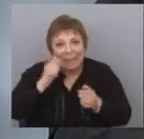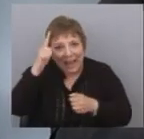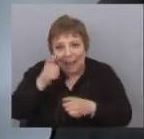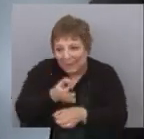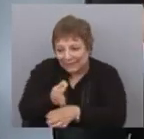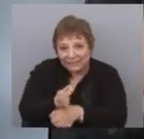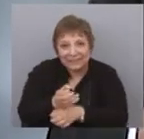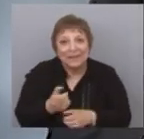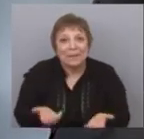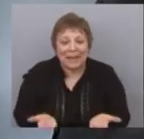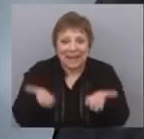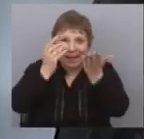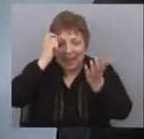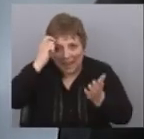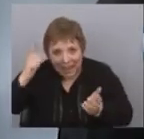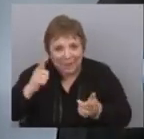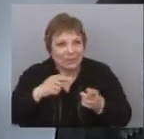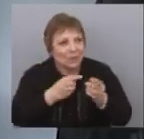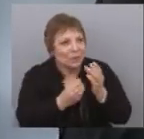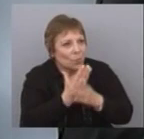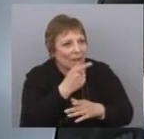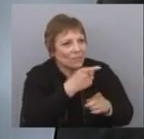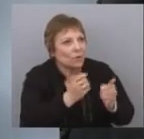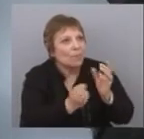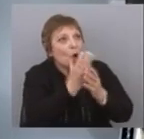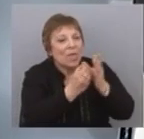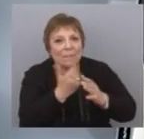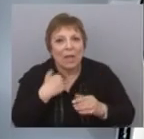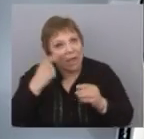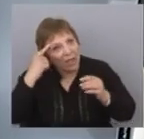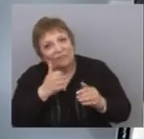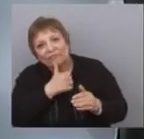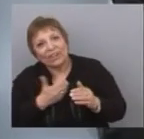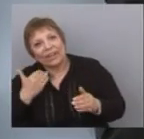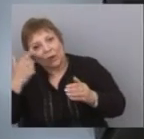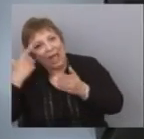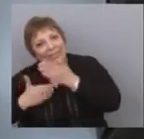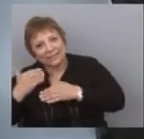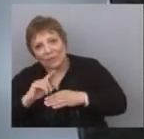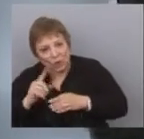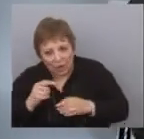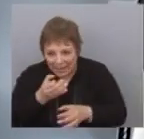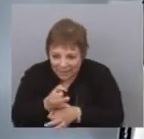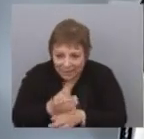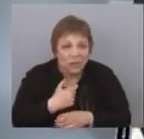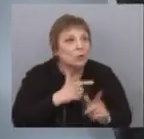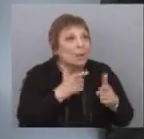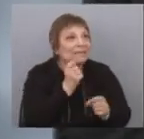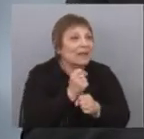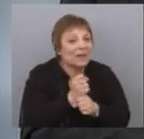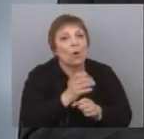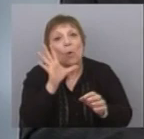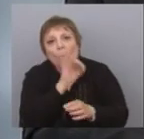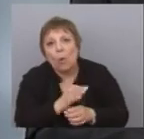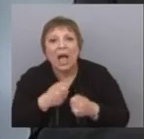trabajadores, para elevar el nivel, para procurar darle a aquellos que no tienen trabajo una capacitación o una acreditación para